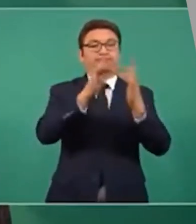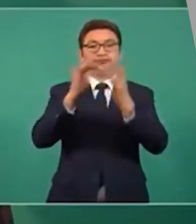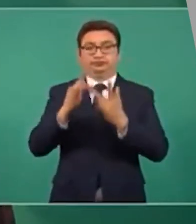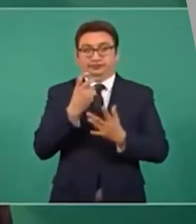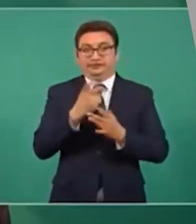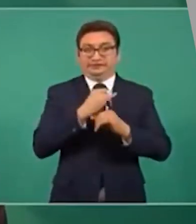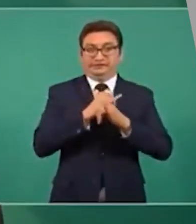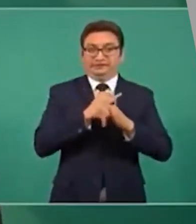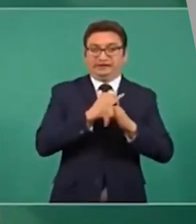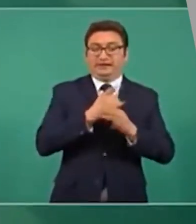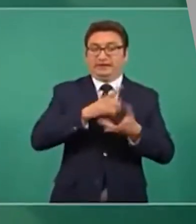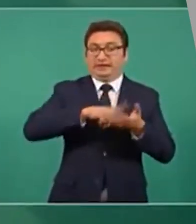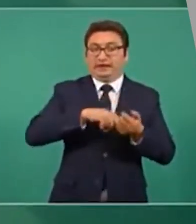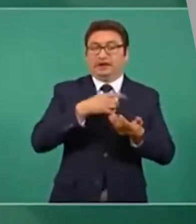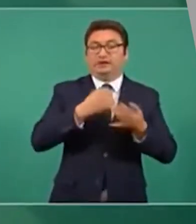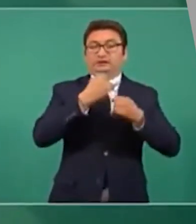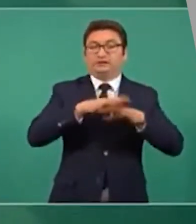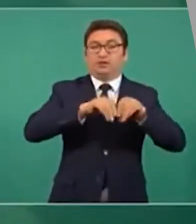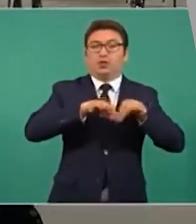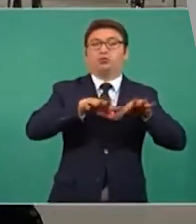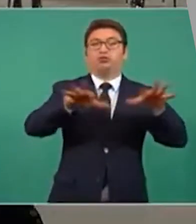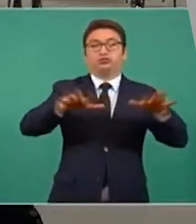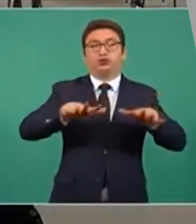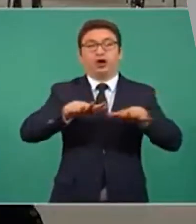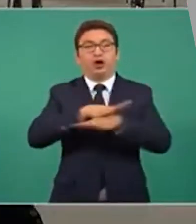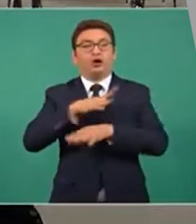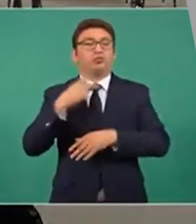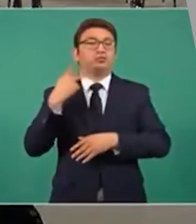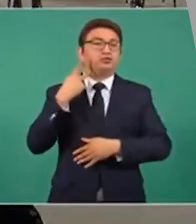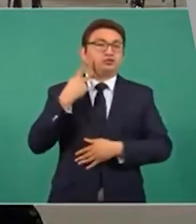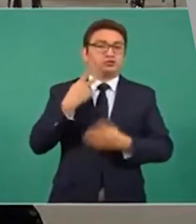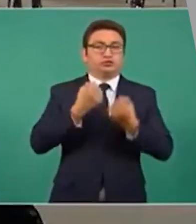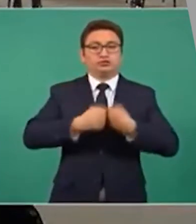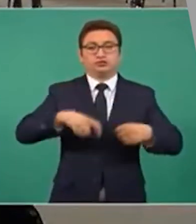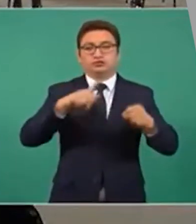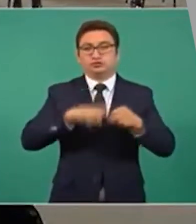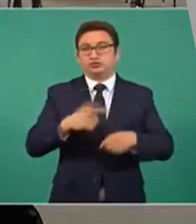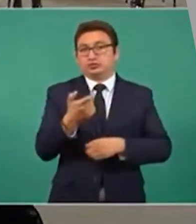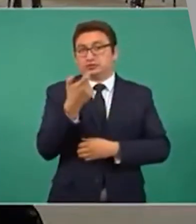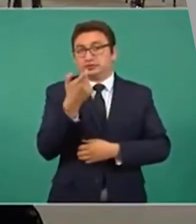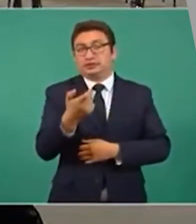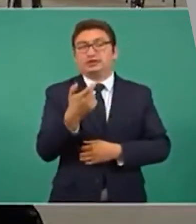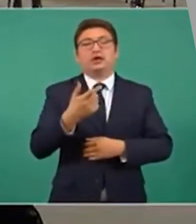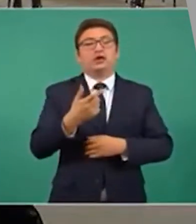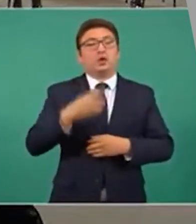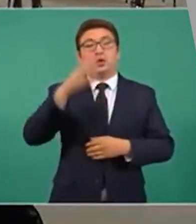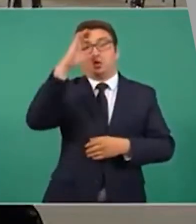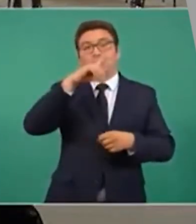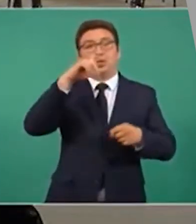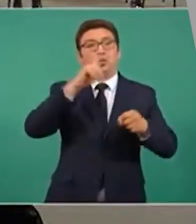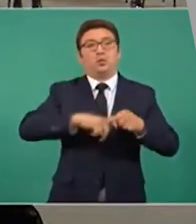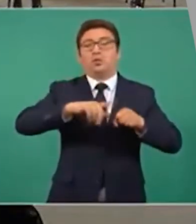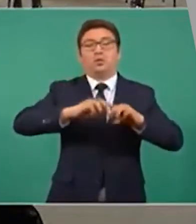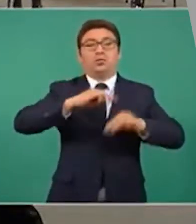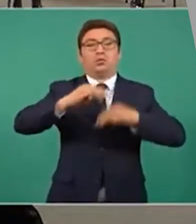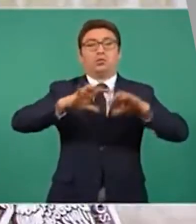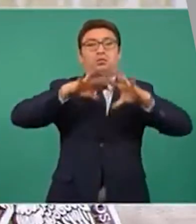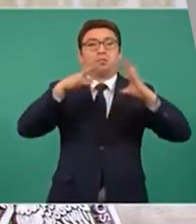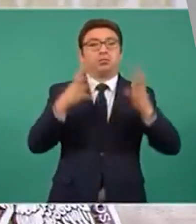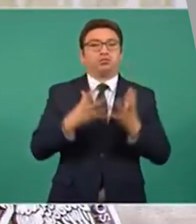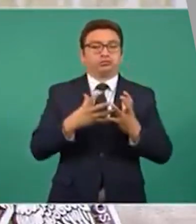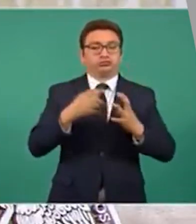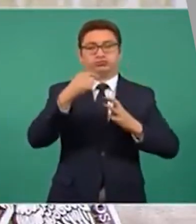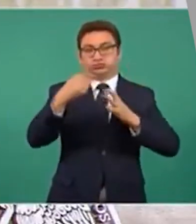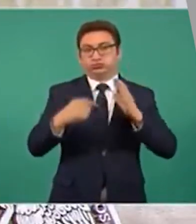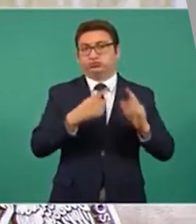han provocado importantes cambios políticos, sociales, económicos y culturales en el mundo, sin